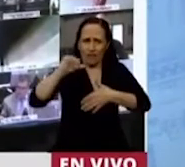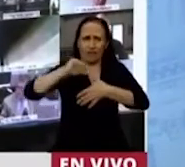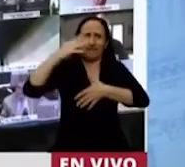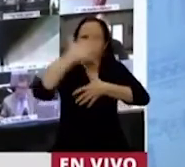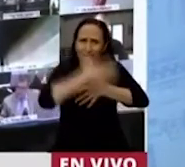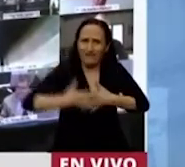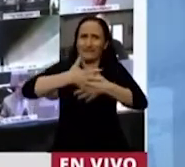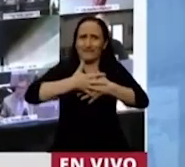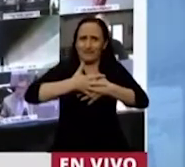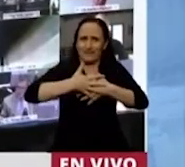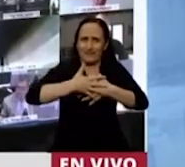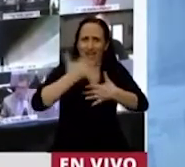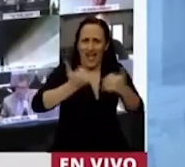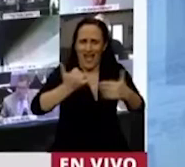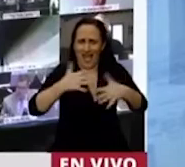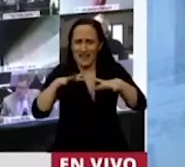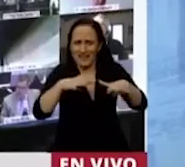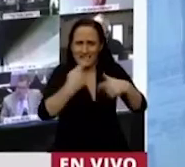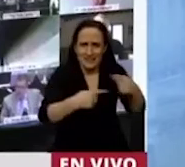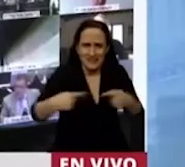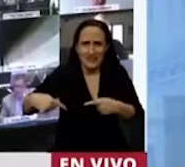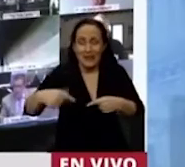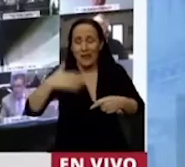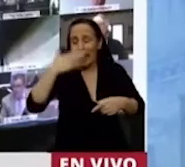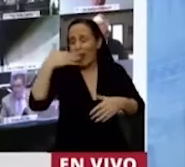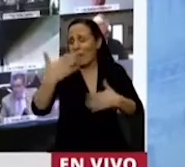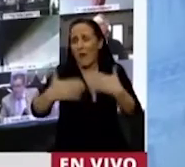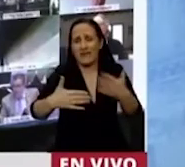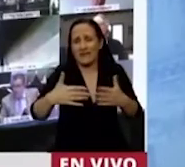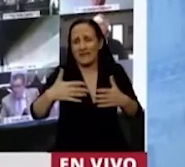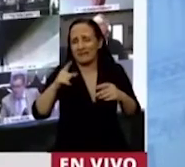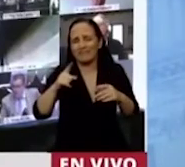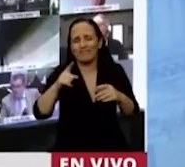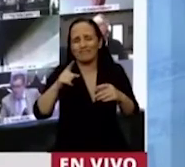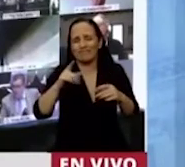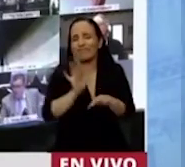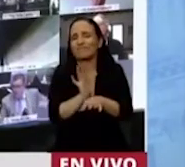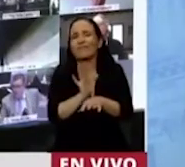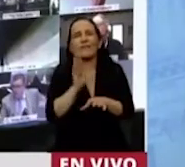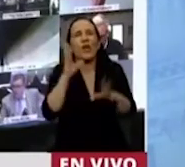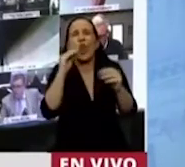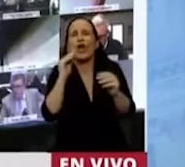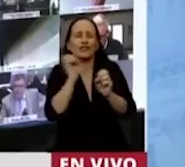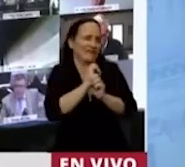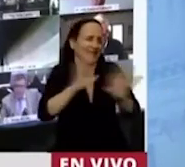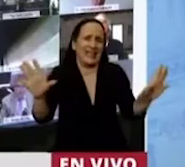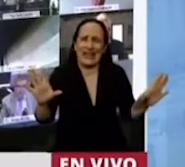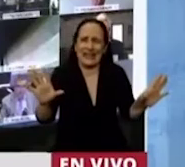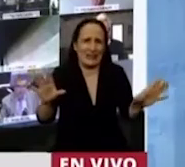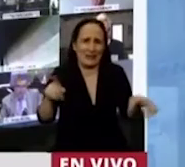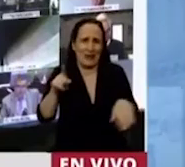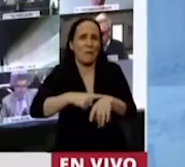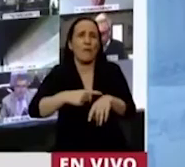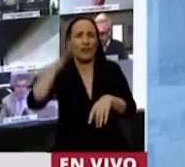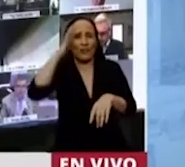Y después vinieron las noches del horror, vinieron las noches del terrorismo